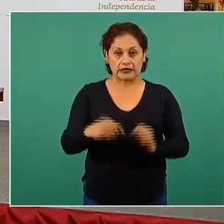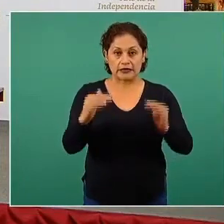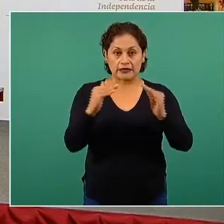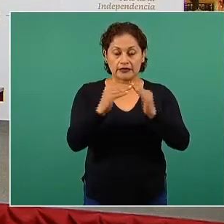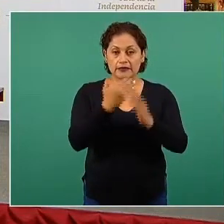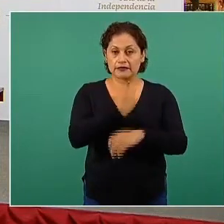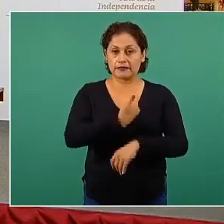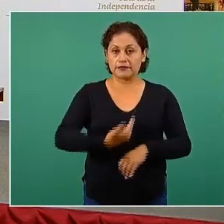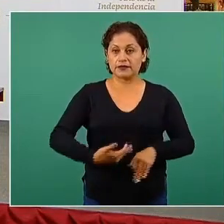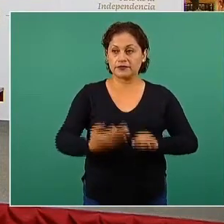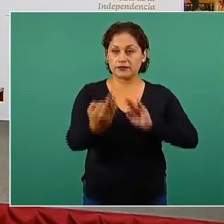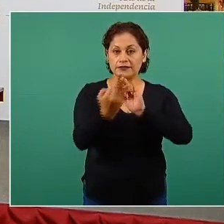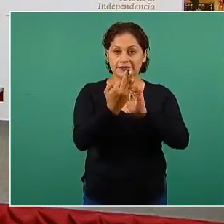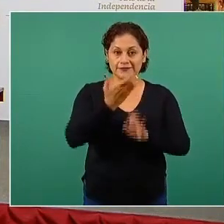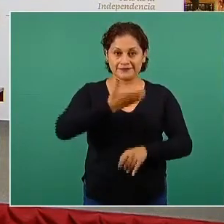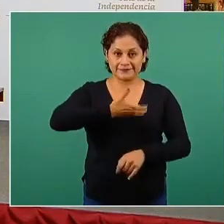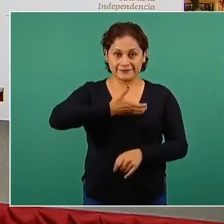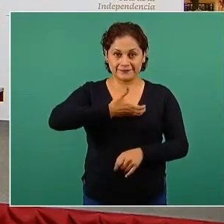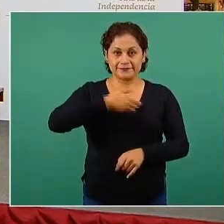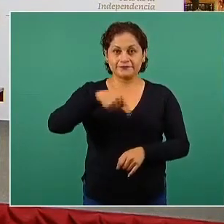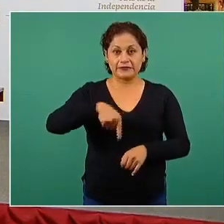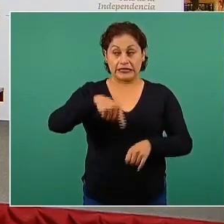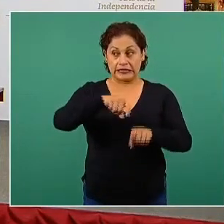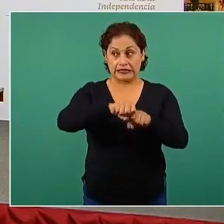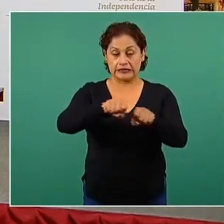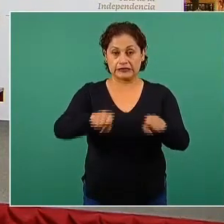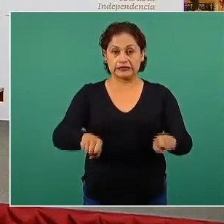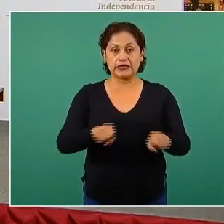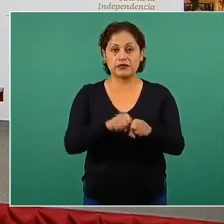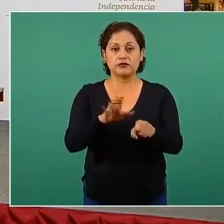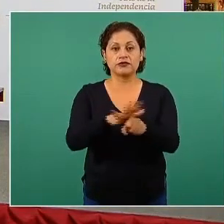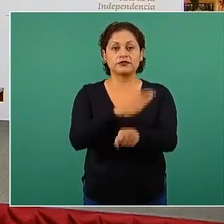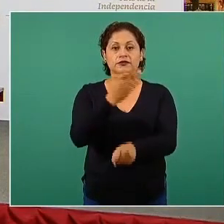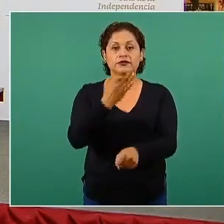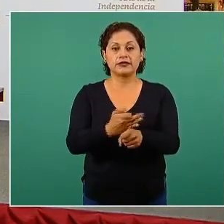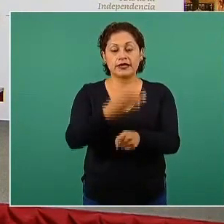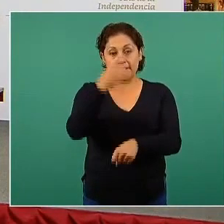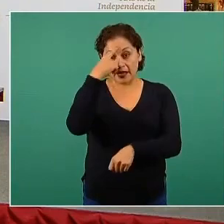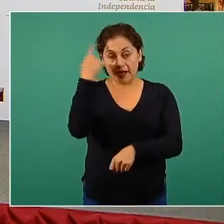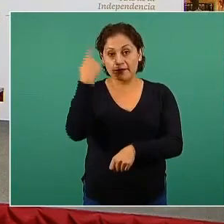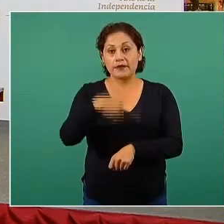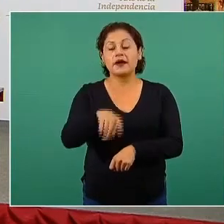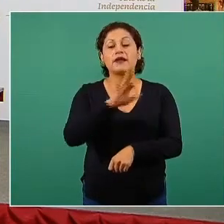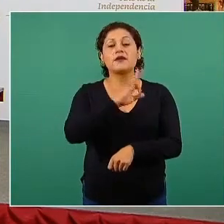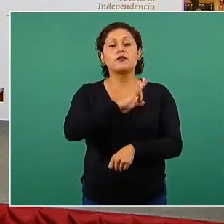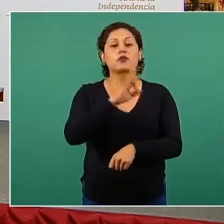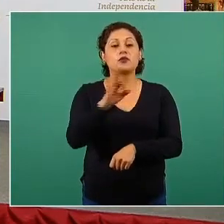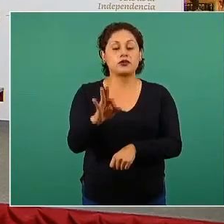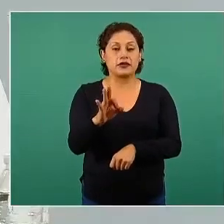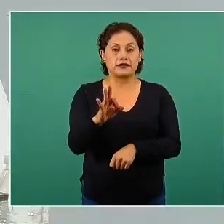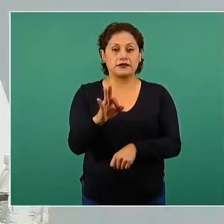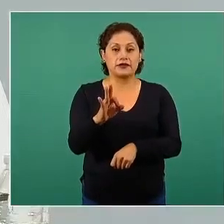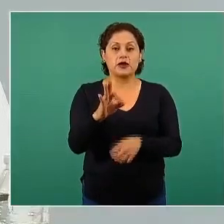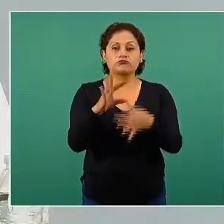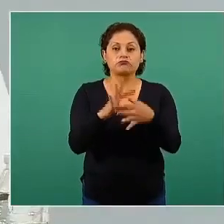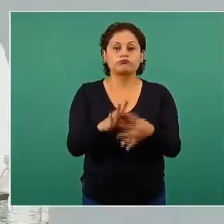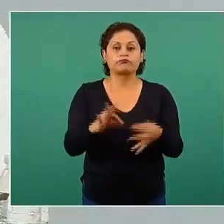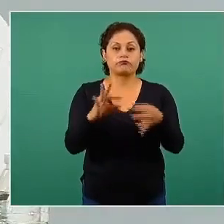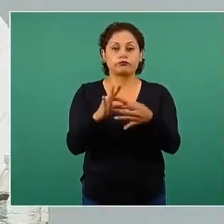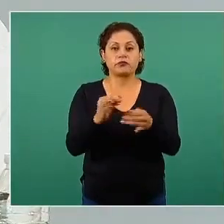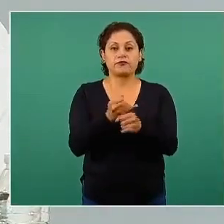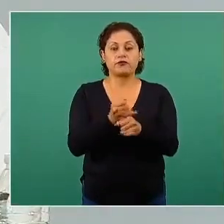en el Salón Tesorería para dar la conferencia de prensa diaria del panorama